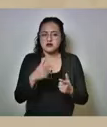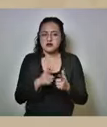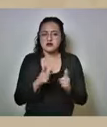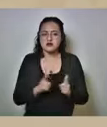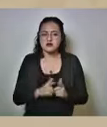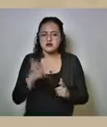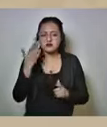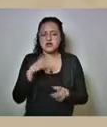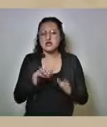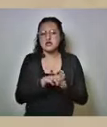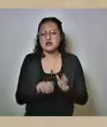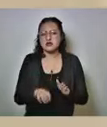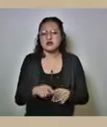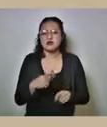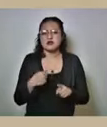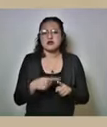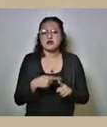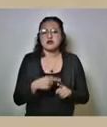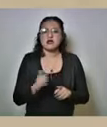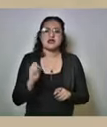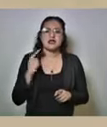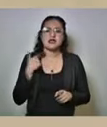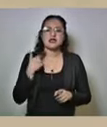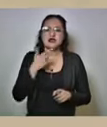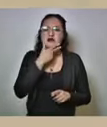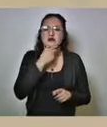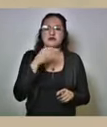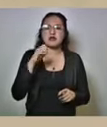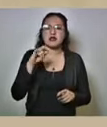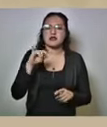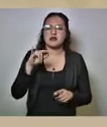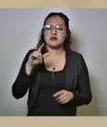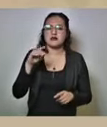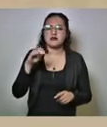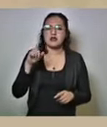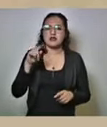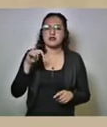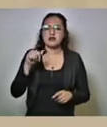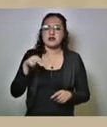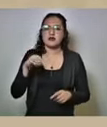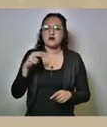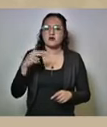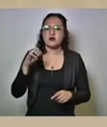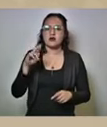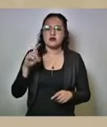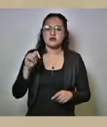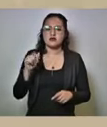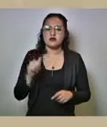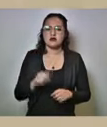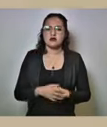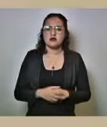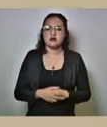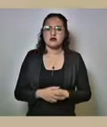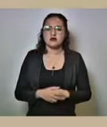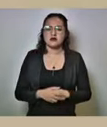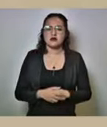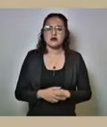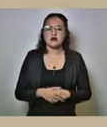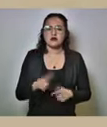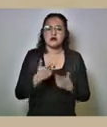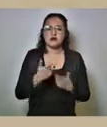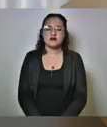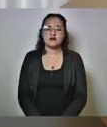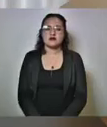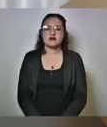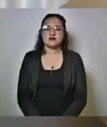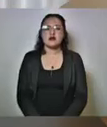se habla por ejemplo del exfiscal metritano huerta yedra que también de alguna manera pues dejó en libertad